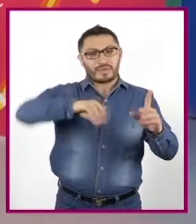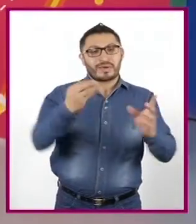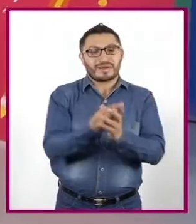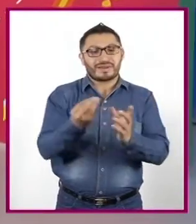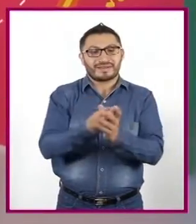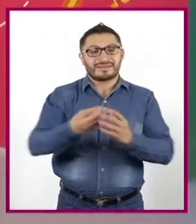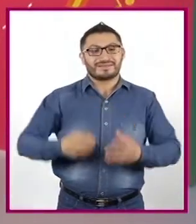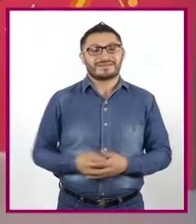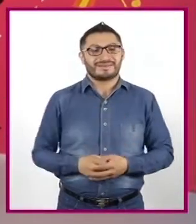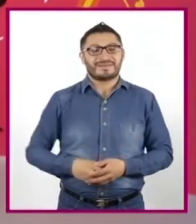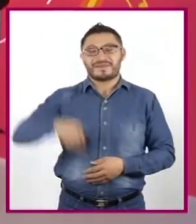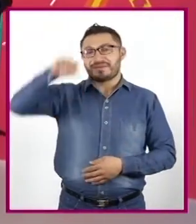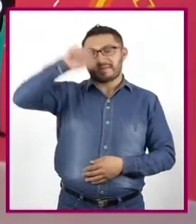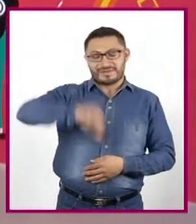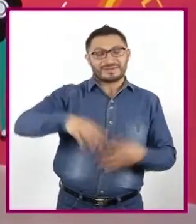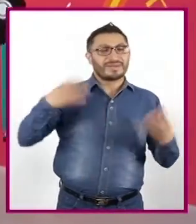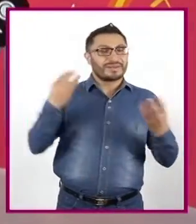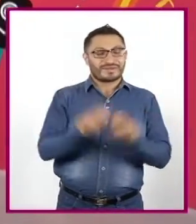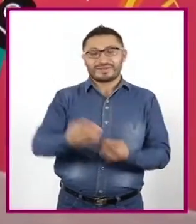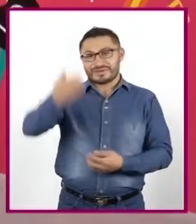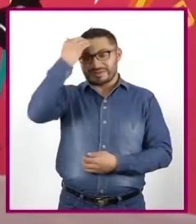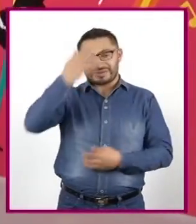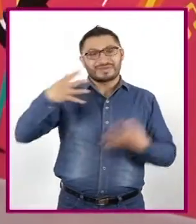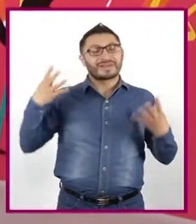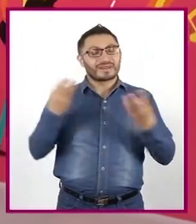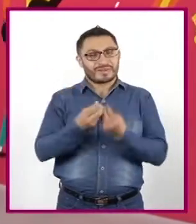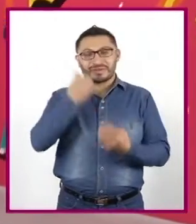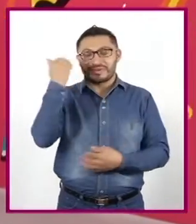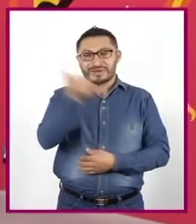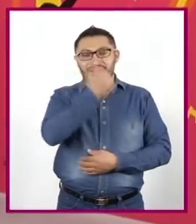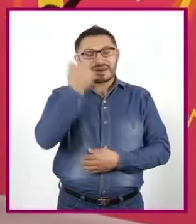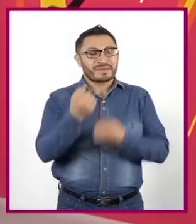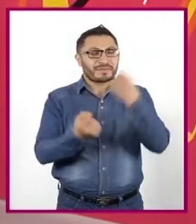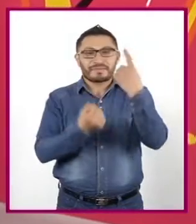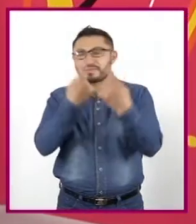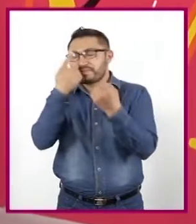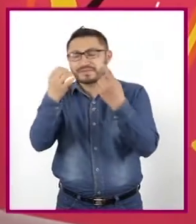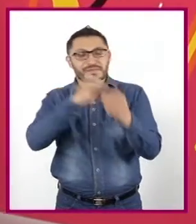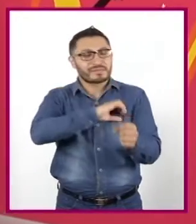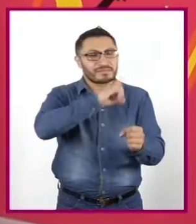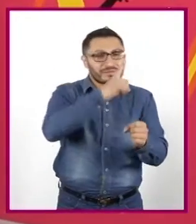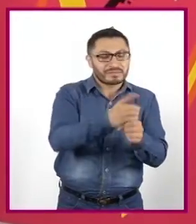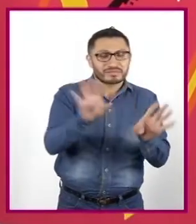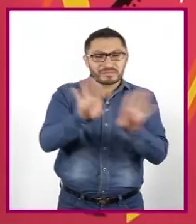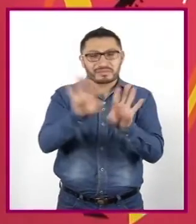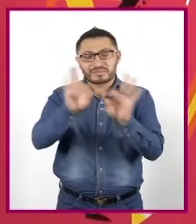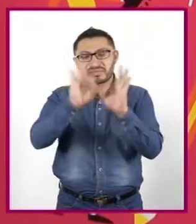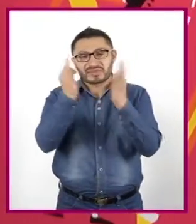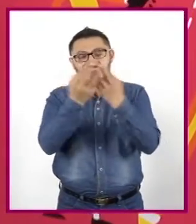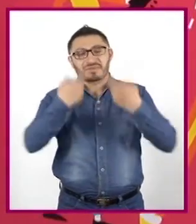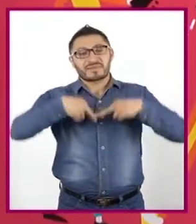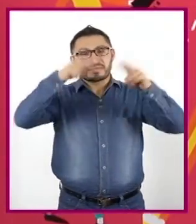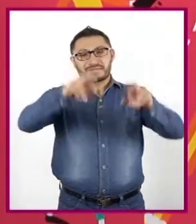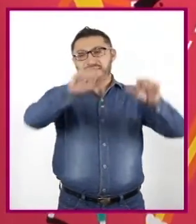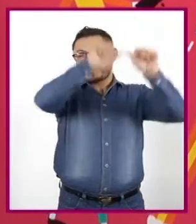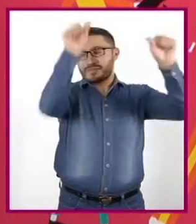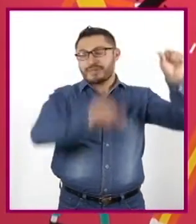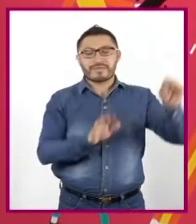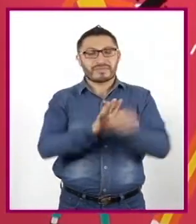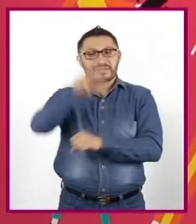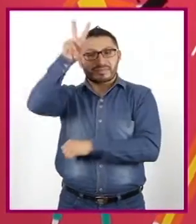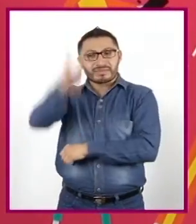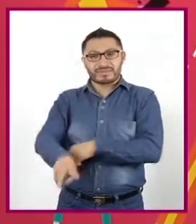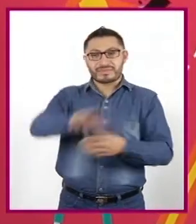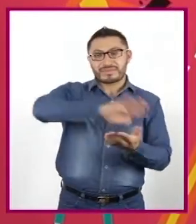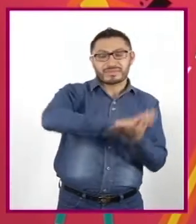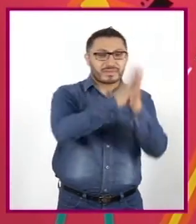Hoy exploraremos junto con nuestras alumnas y alumnos algunas posibilidades de representación artística de su realidad a